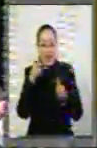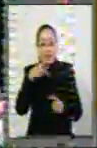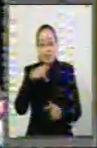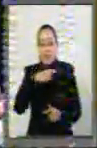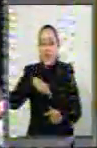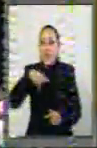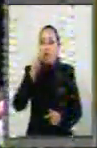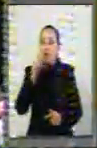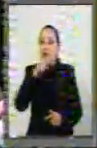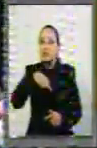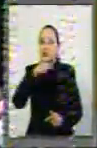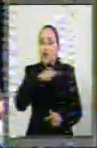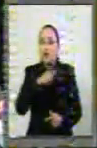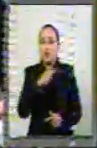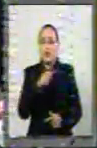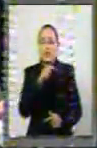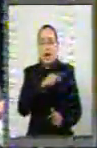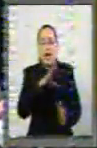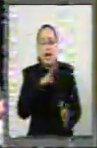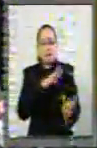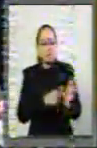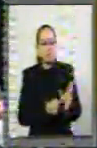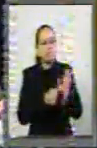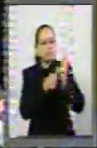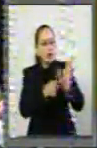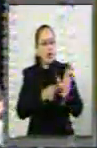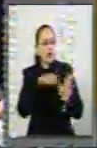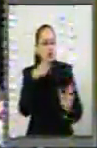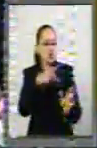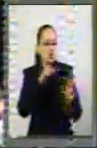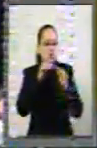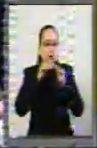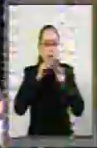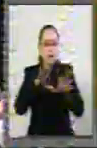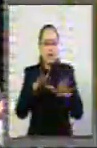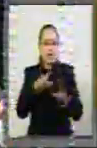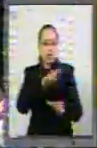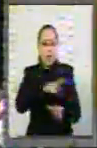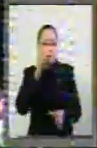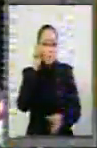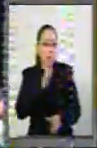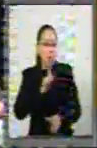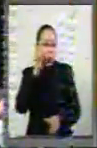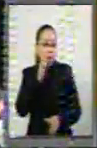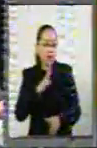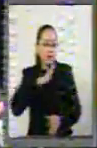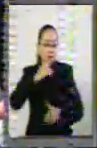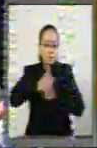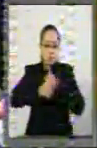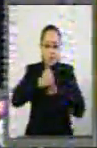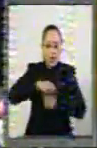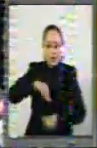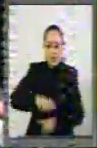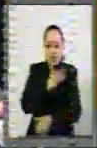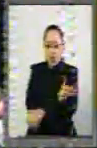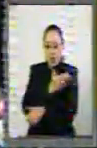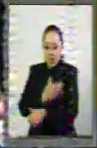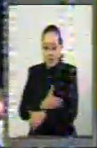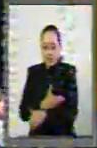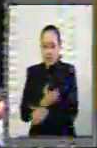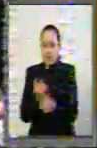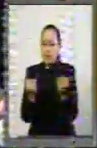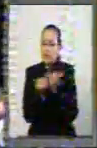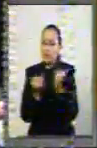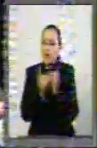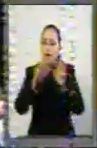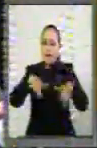deseamos que sean ejemplo de sus campañas. Que como mujeres que compiten, que estuvieron como colegas aquí, den el ejemplo